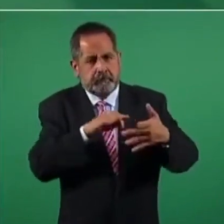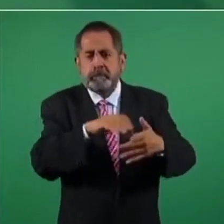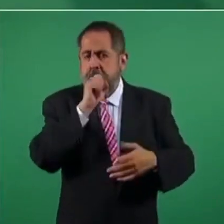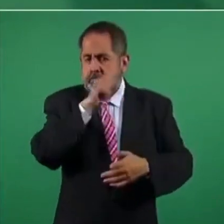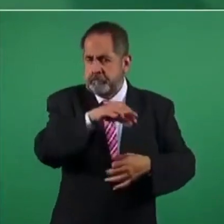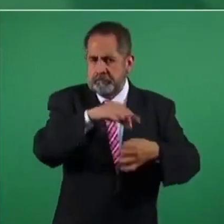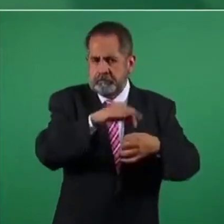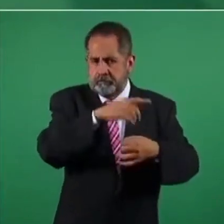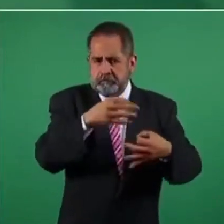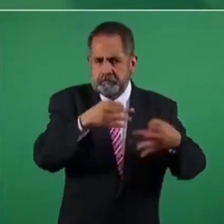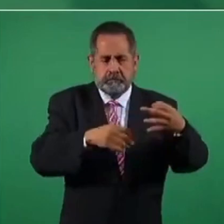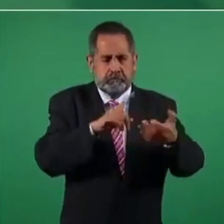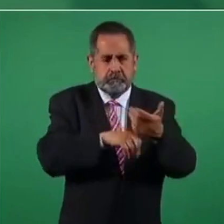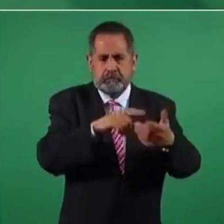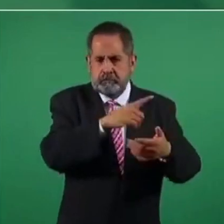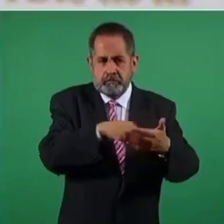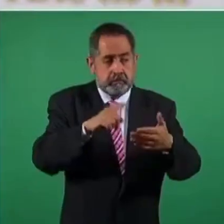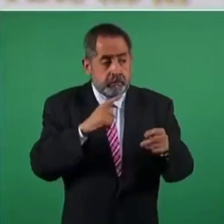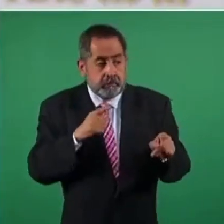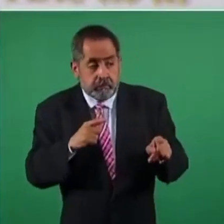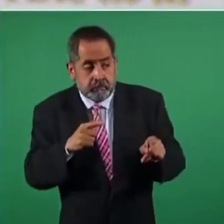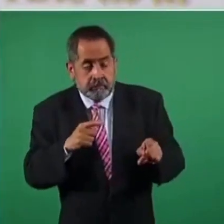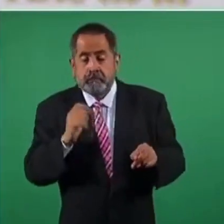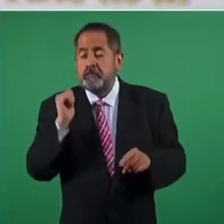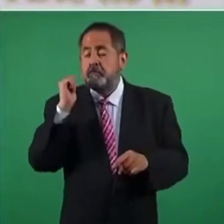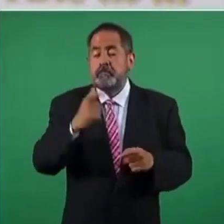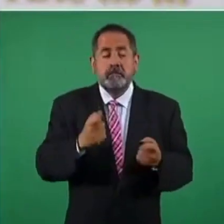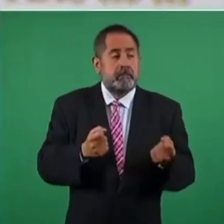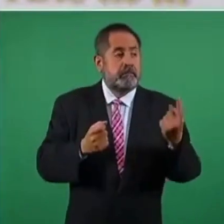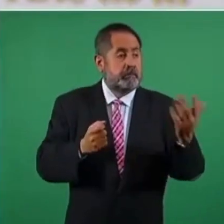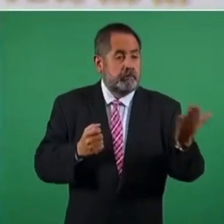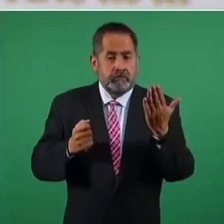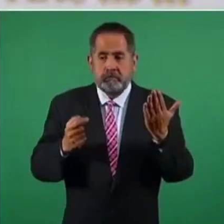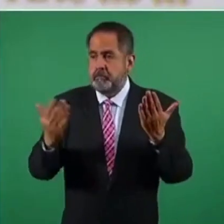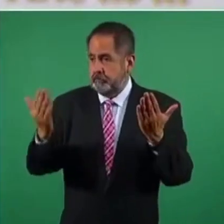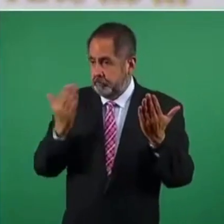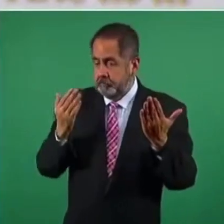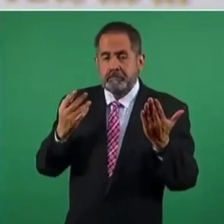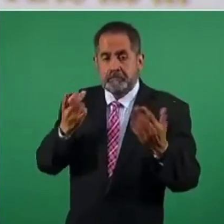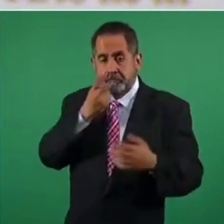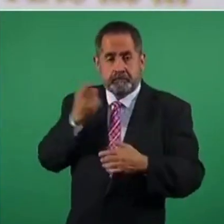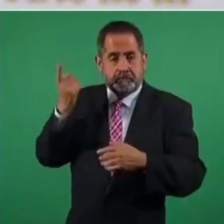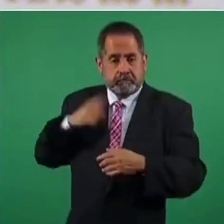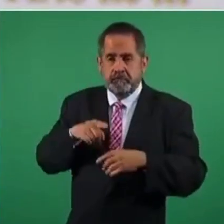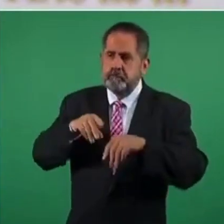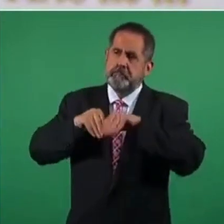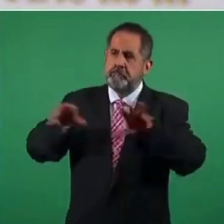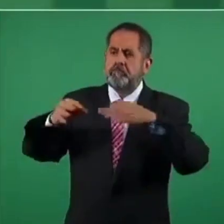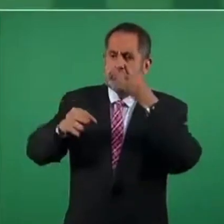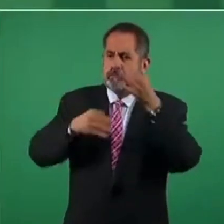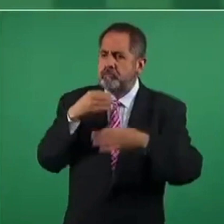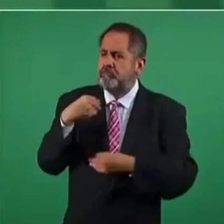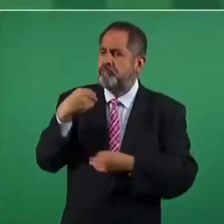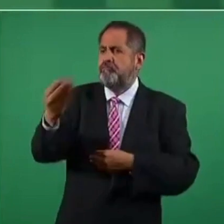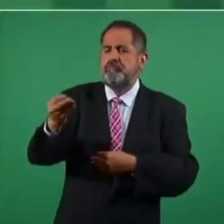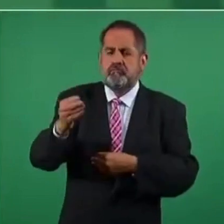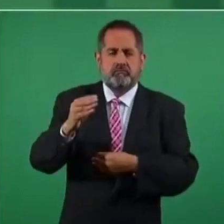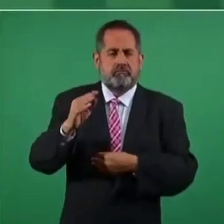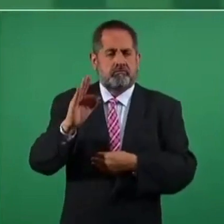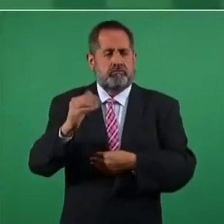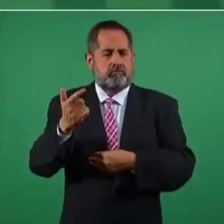electorales y cuando hay casos lo que nos ha planteado el presidente como instrucción es hacer el conocimiento de las autoridades